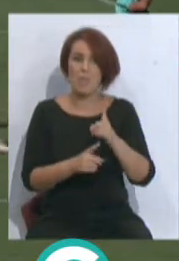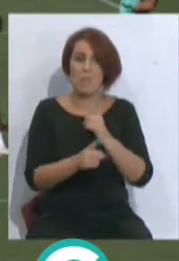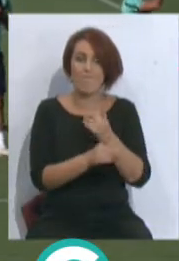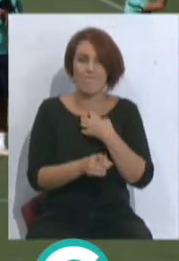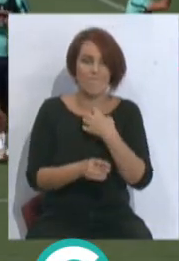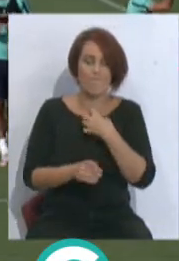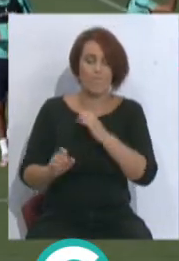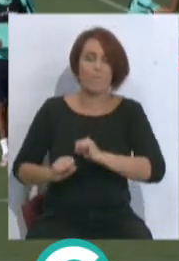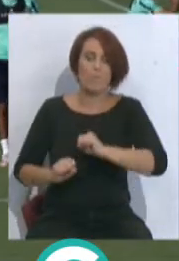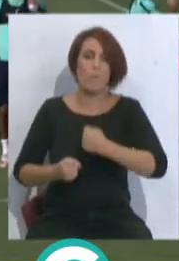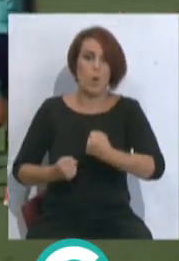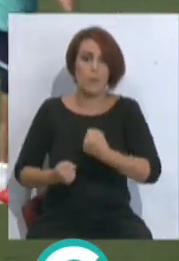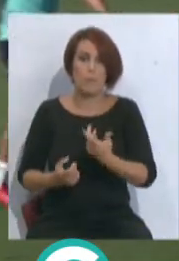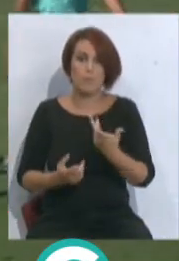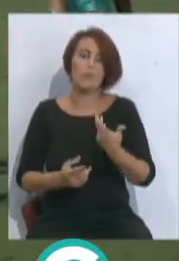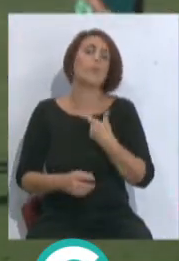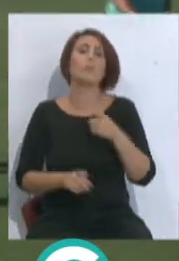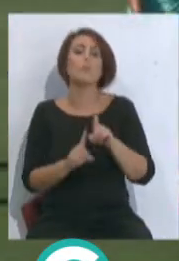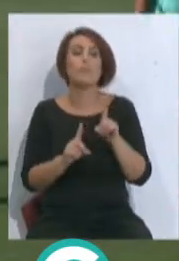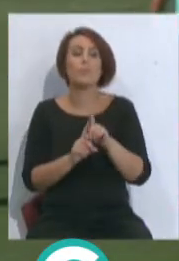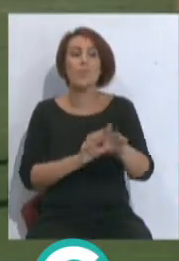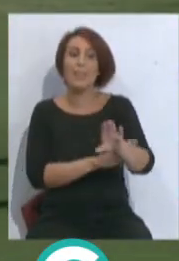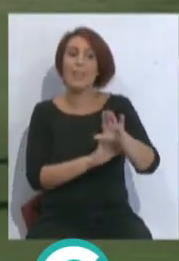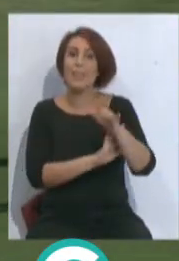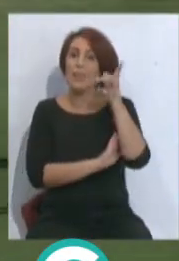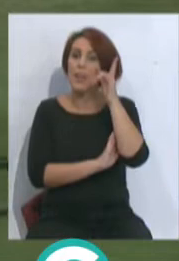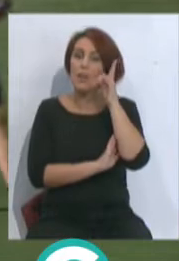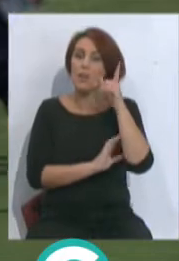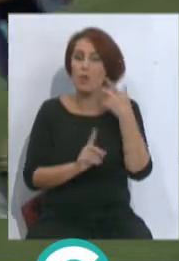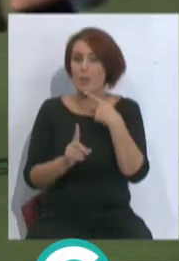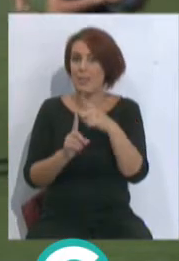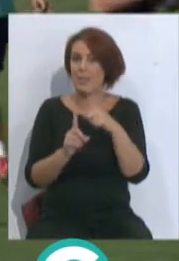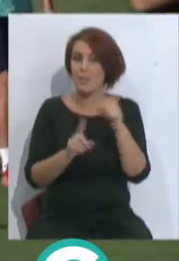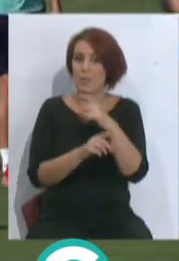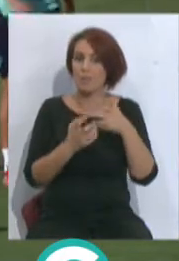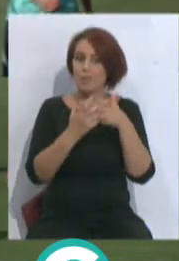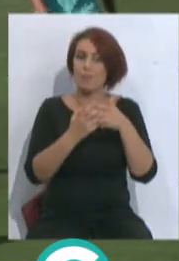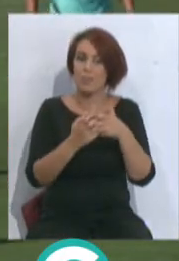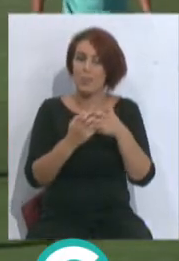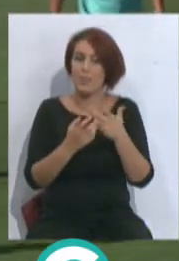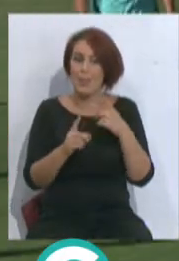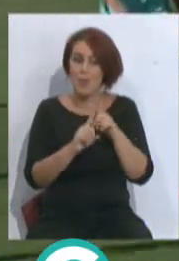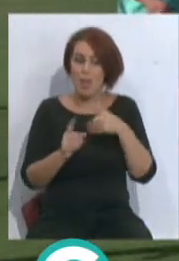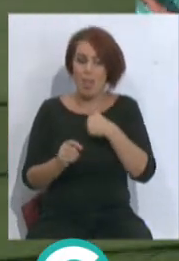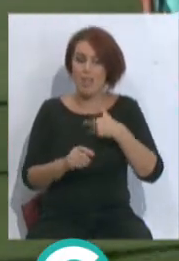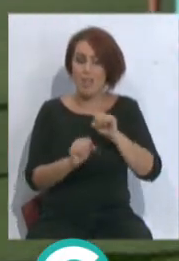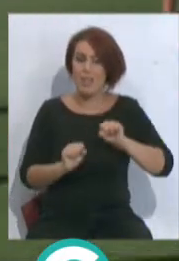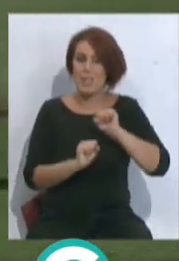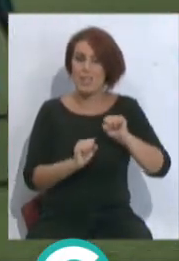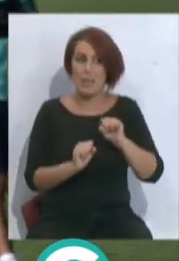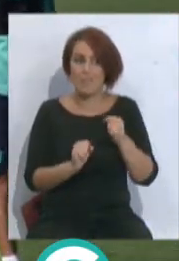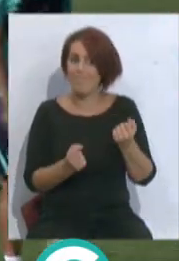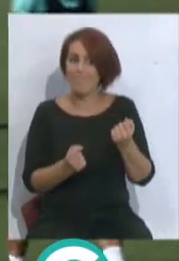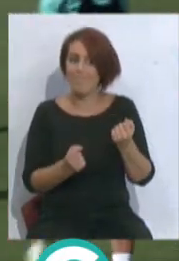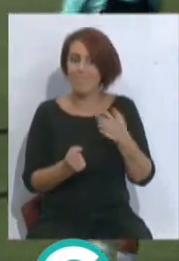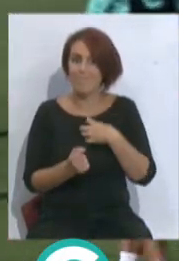sustituto o el que pudiera pelear con Pacha Espina en el lateral izquierdo, como defensa, y me da la sensación de que las cualidades que tiene